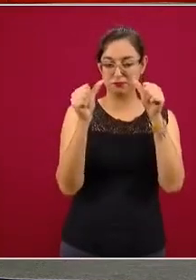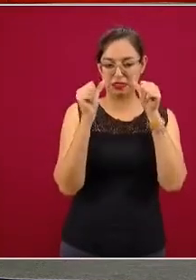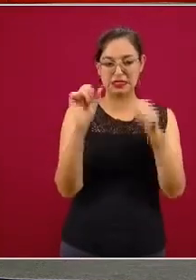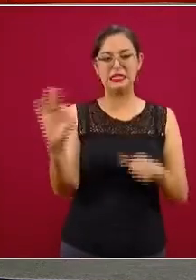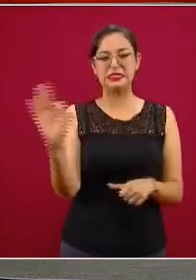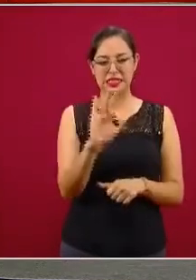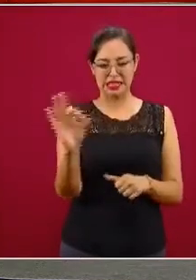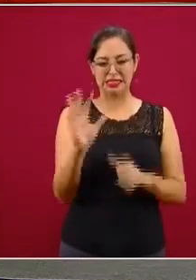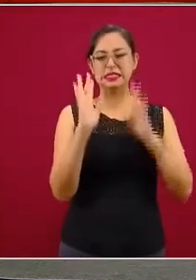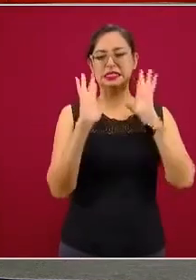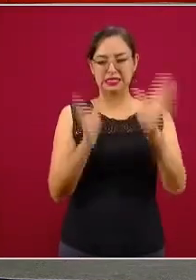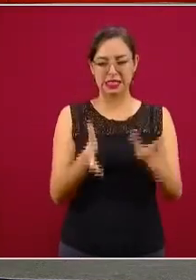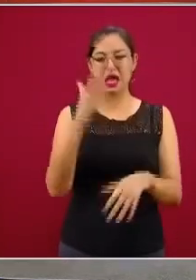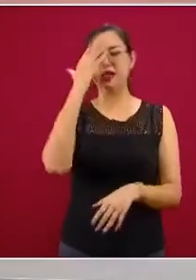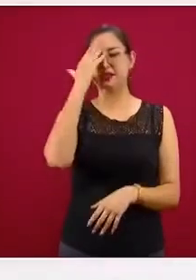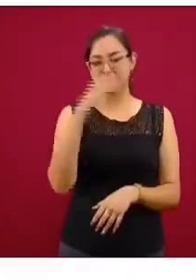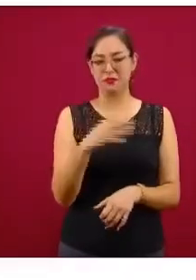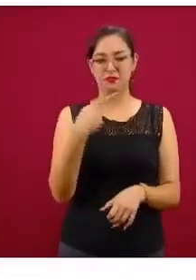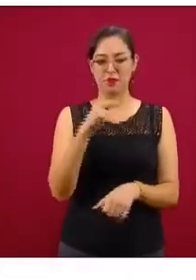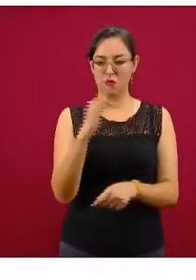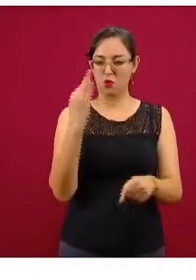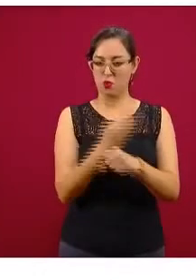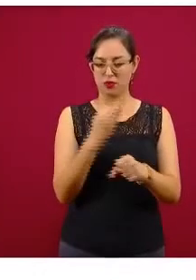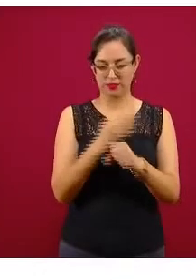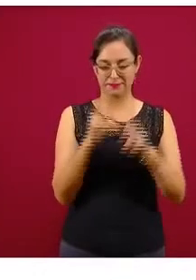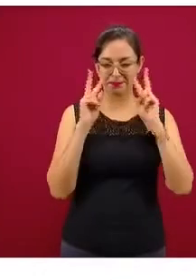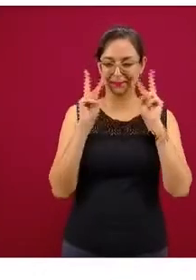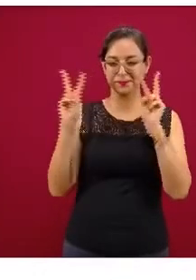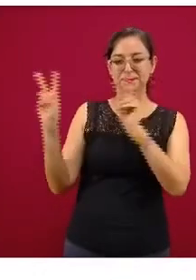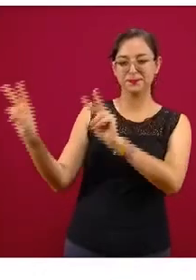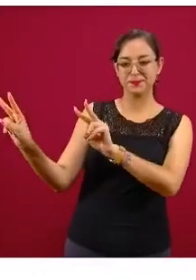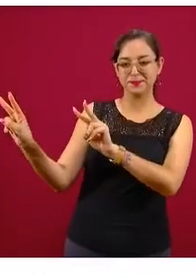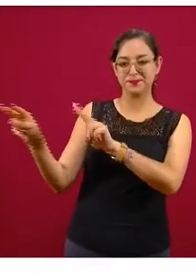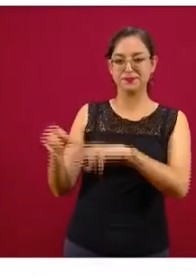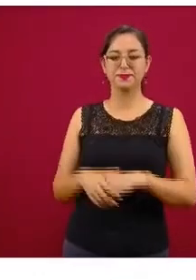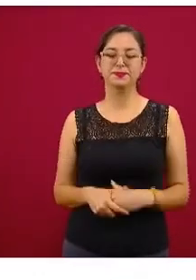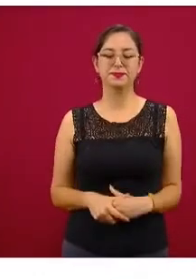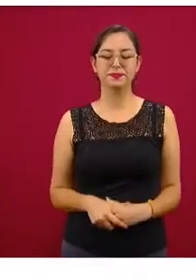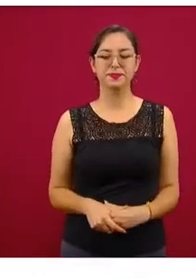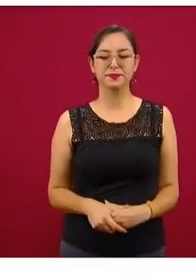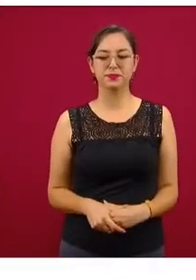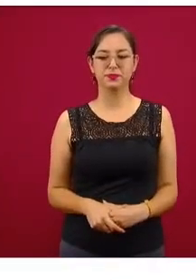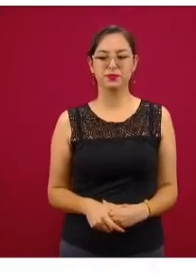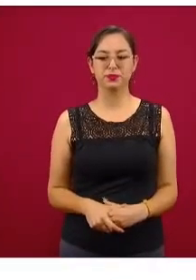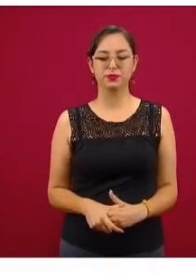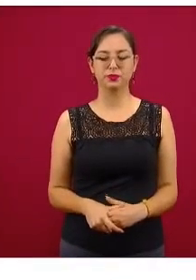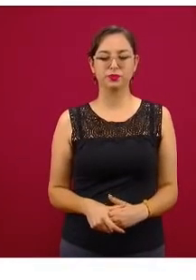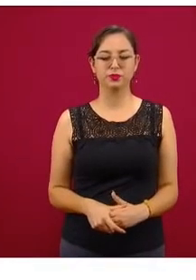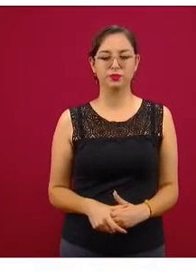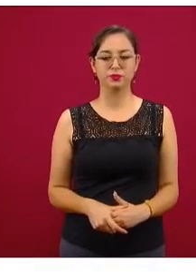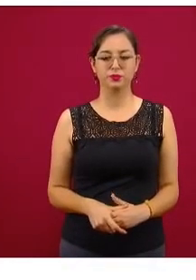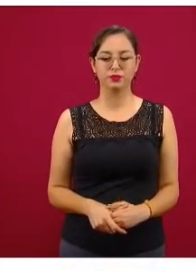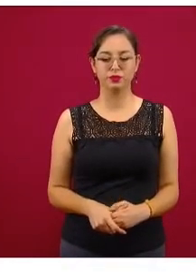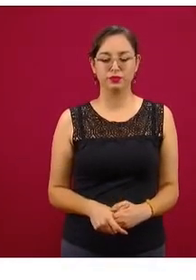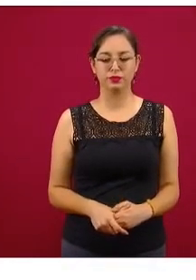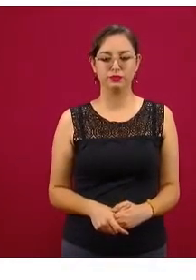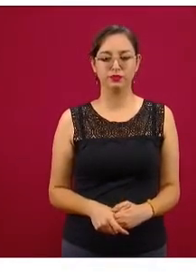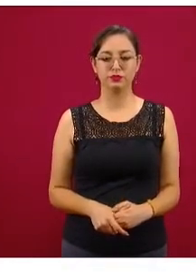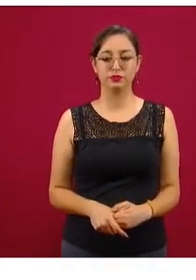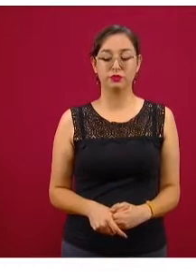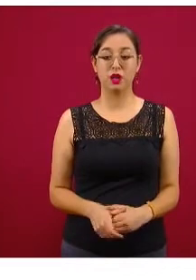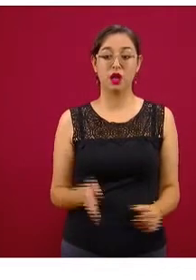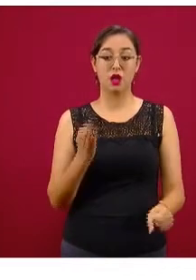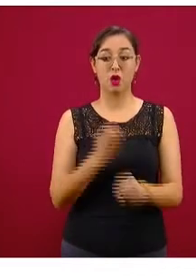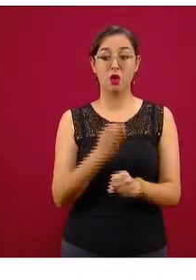tienen, pero se los pongo aquí. Y es justamente lo que les decía. Esta emergencia